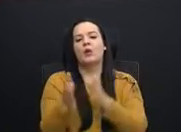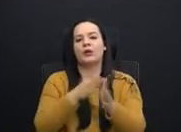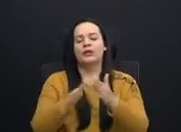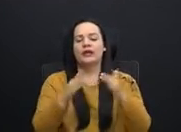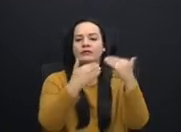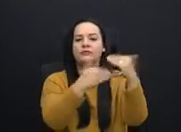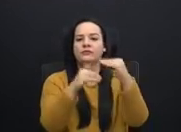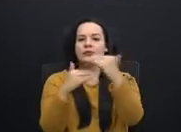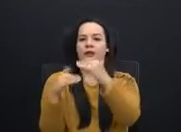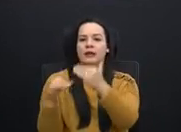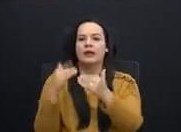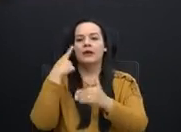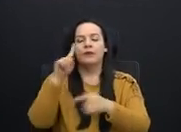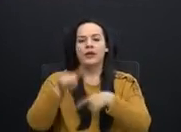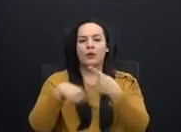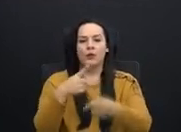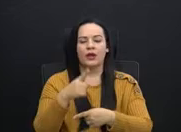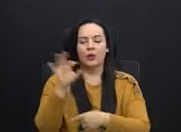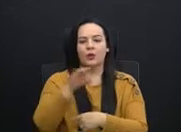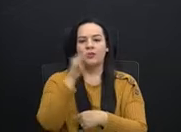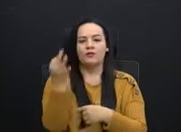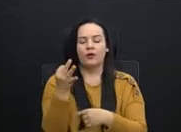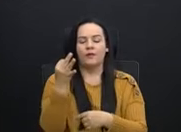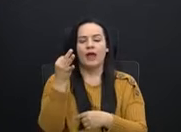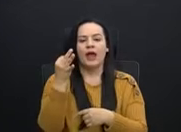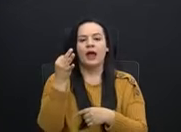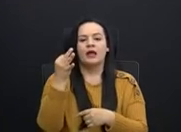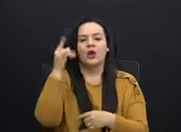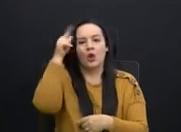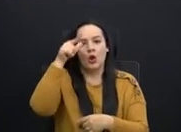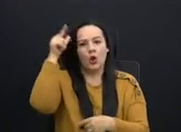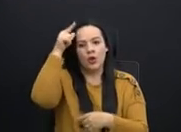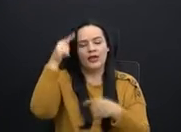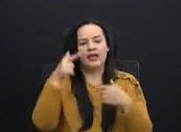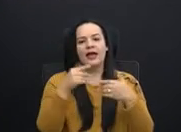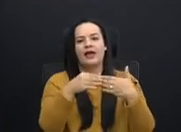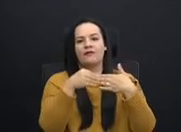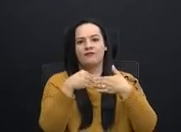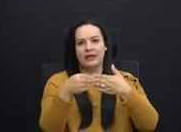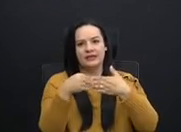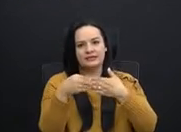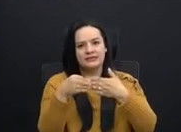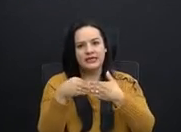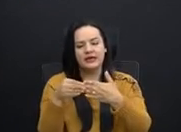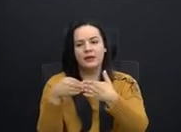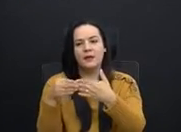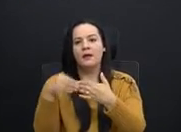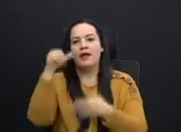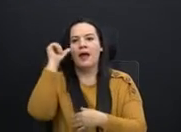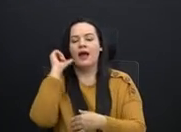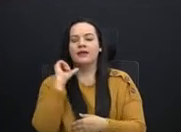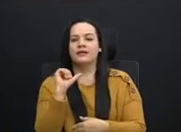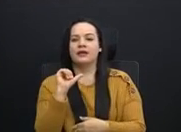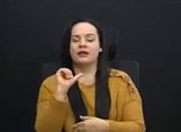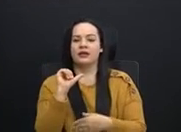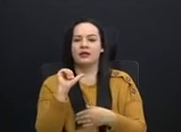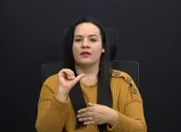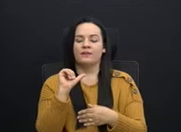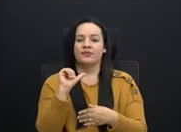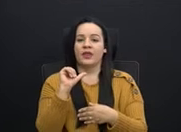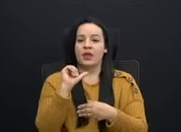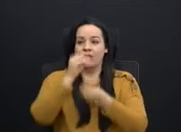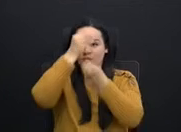para que fueran de una manera lógica y que fueran flexibilizadas, ayer con bombos y